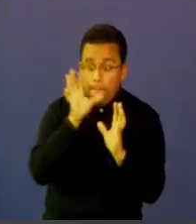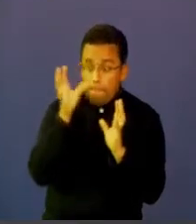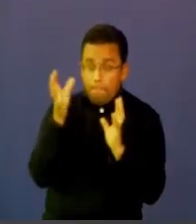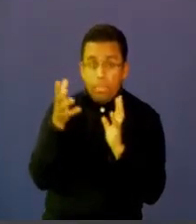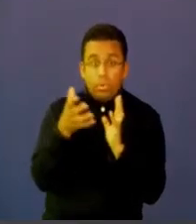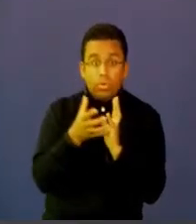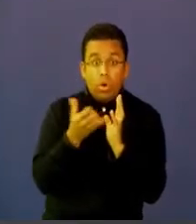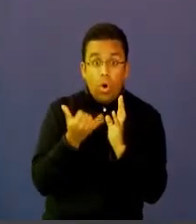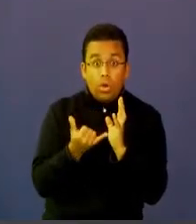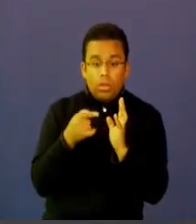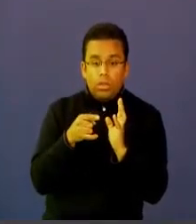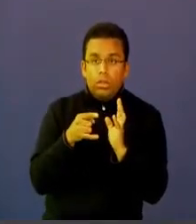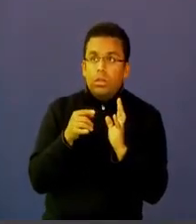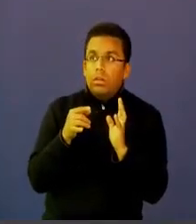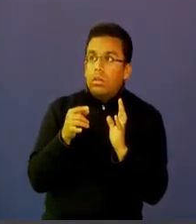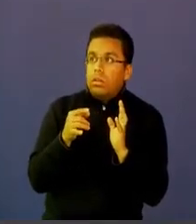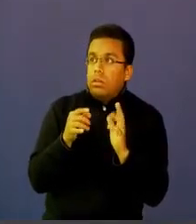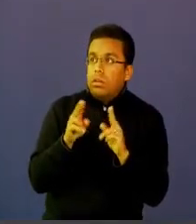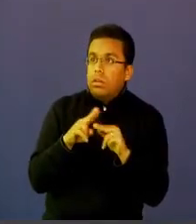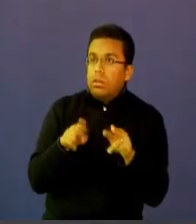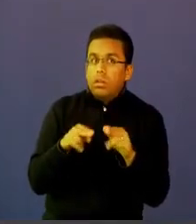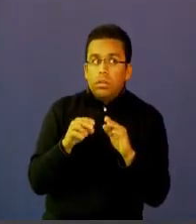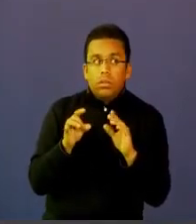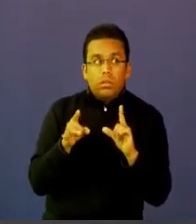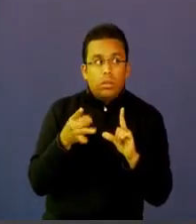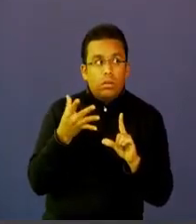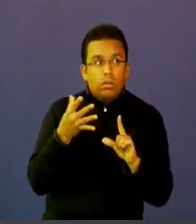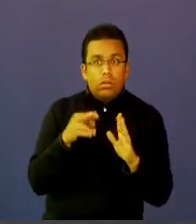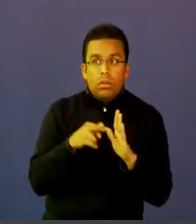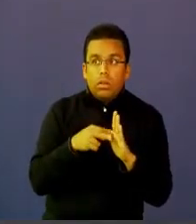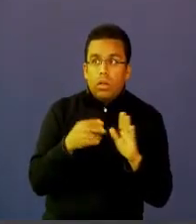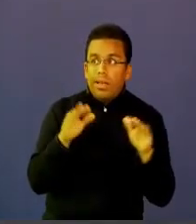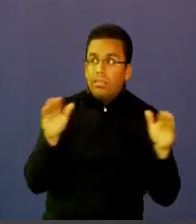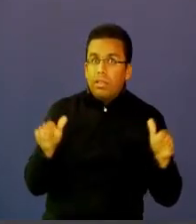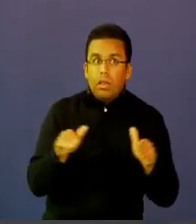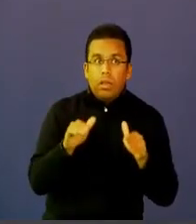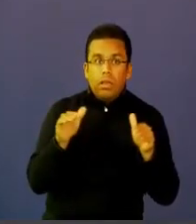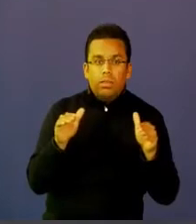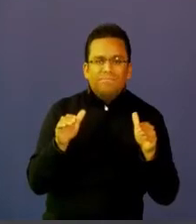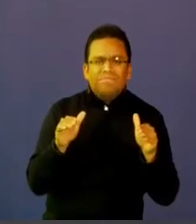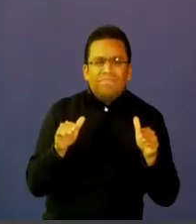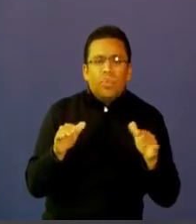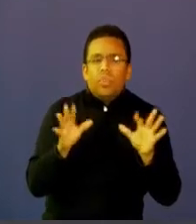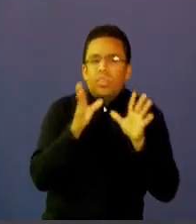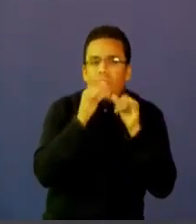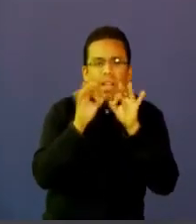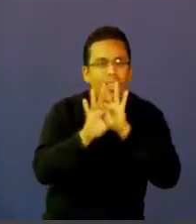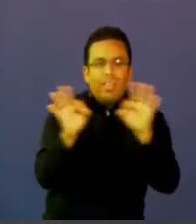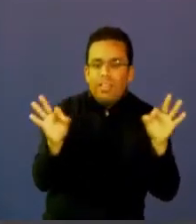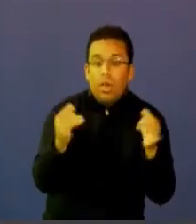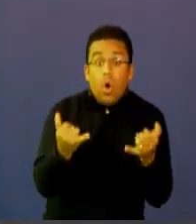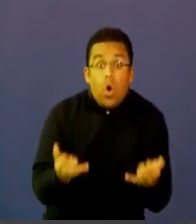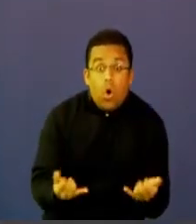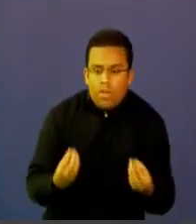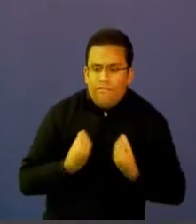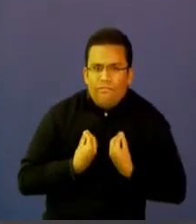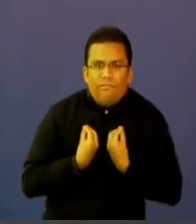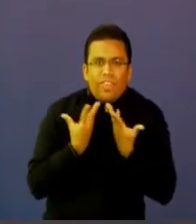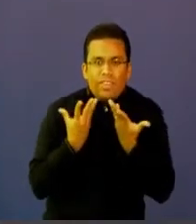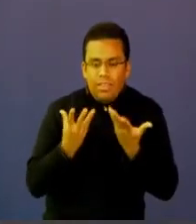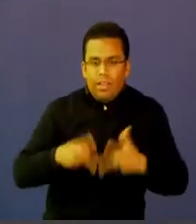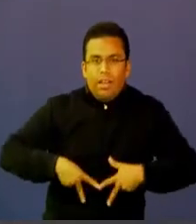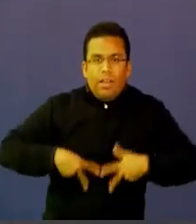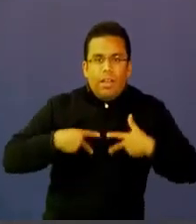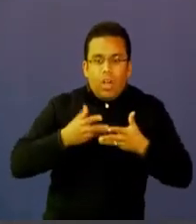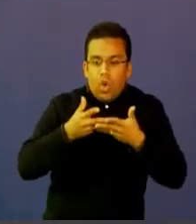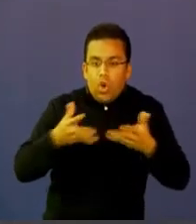no se concibe sin el uso de tecnología hoy la vida de los ciudadanos es más fácil gracias a la tecnología por lo tanto y fue mi